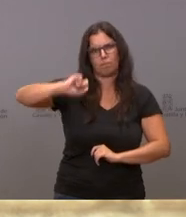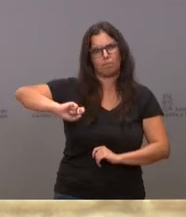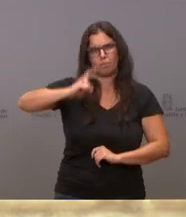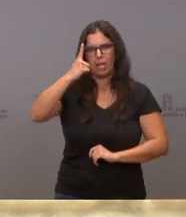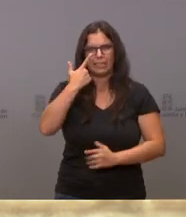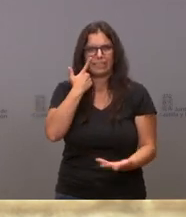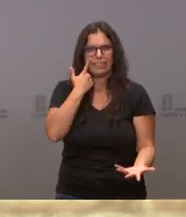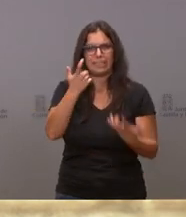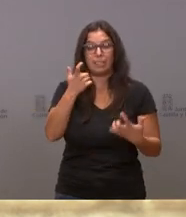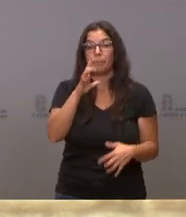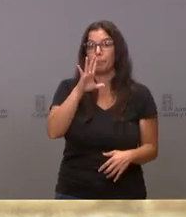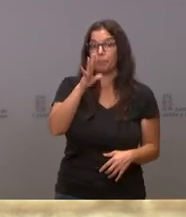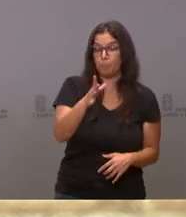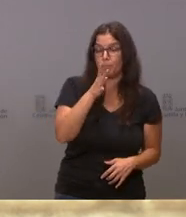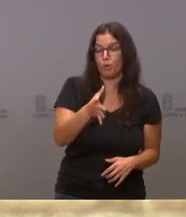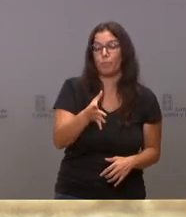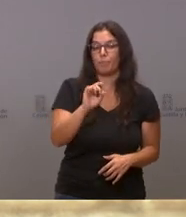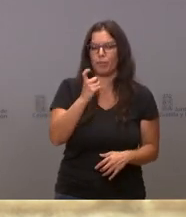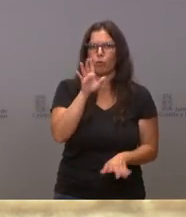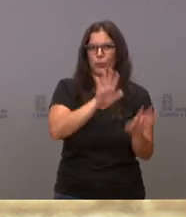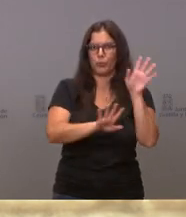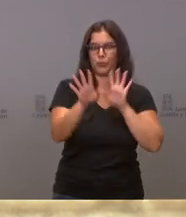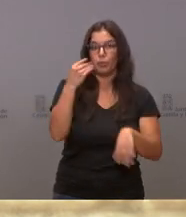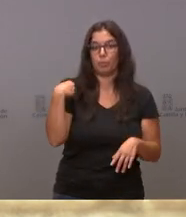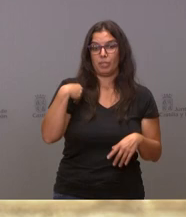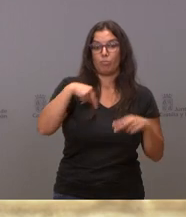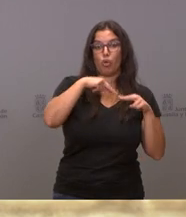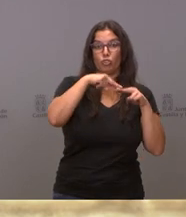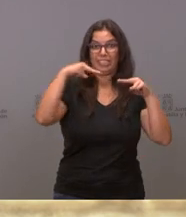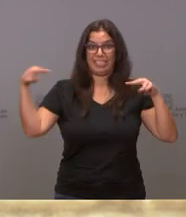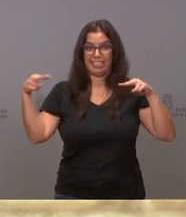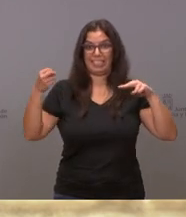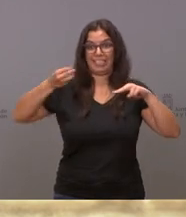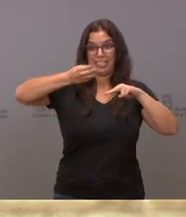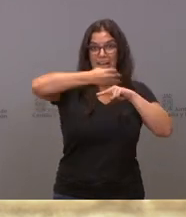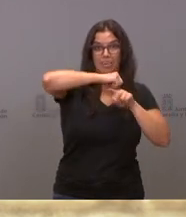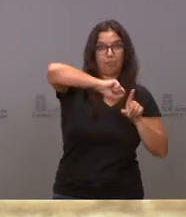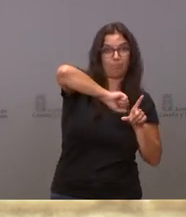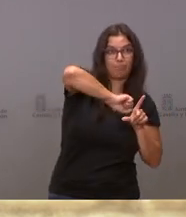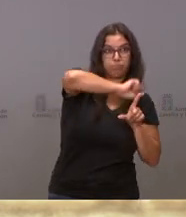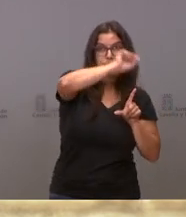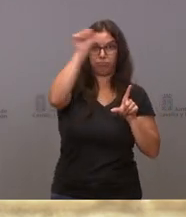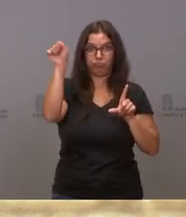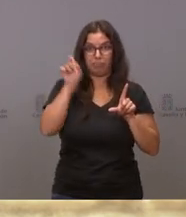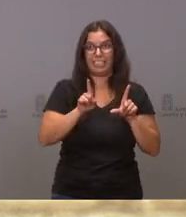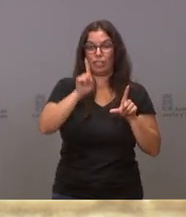Primero por la complejidad, que es el corredor atlántico del noroeste. La complejidad,